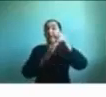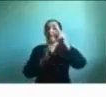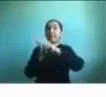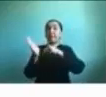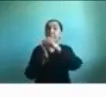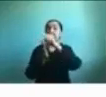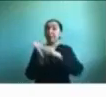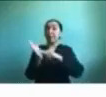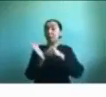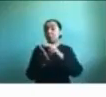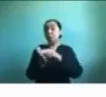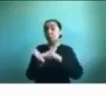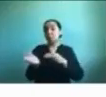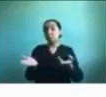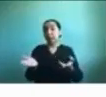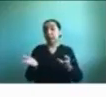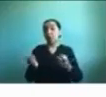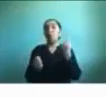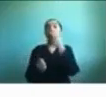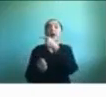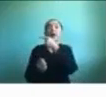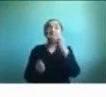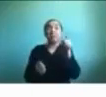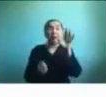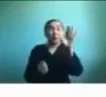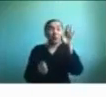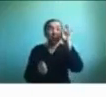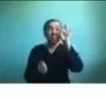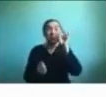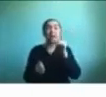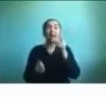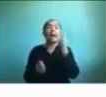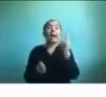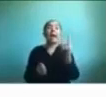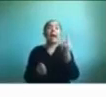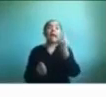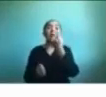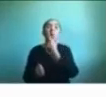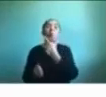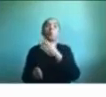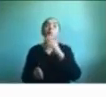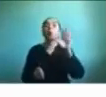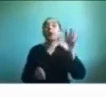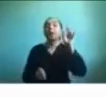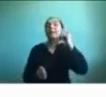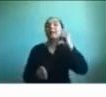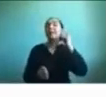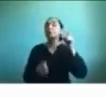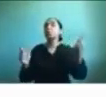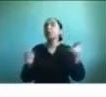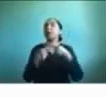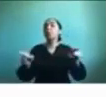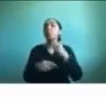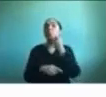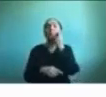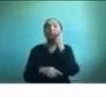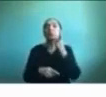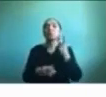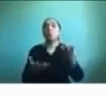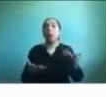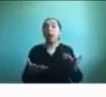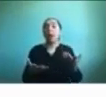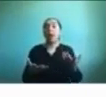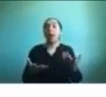algún día en la semana cada miembro de la familia pueda elegir qué música quiere escuchar y pueda enseñar esa música